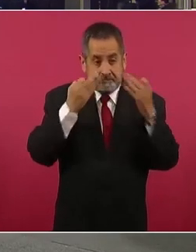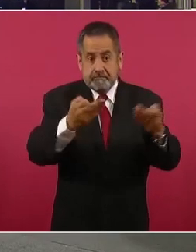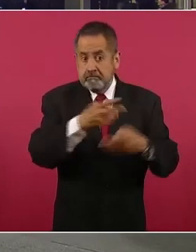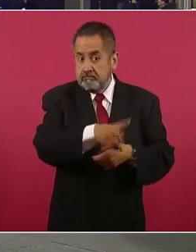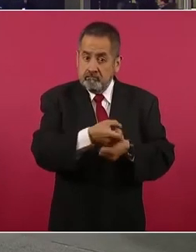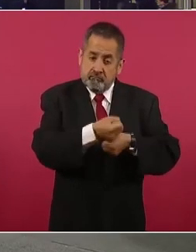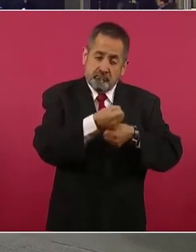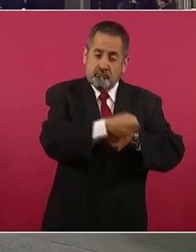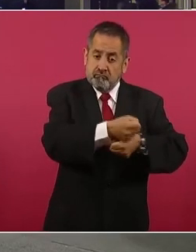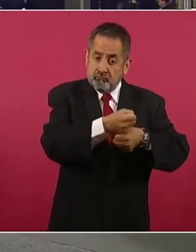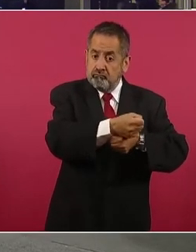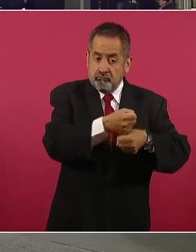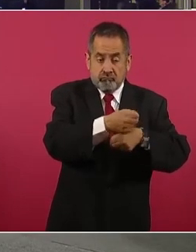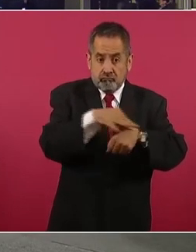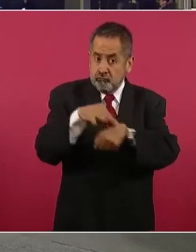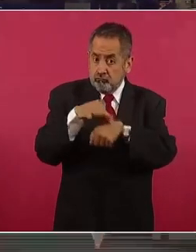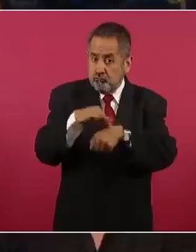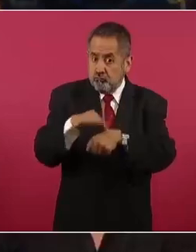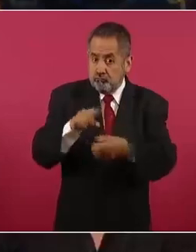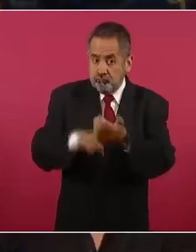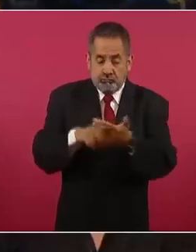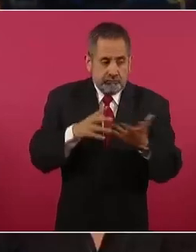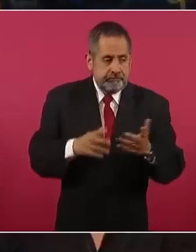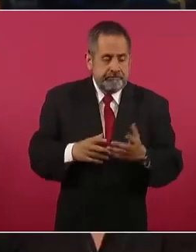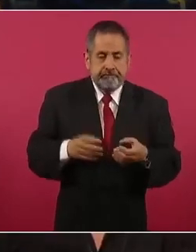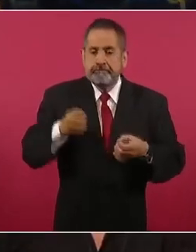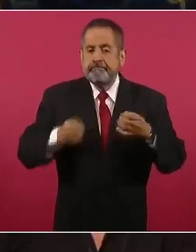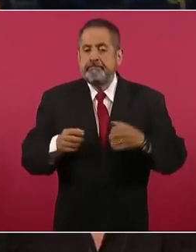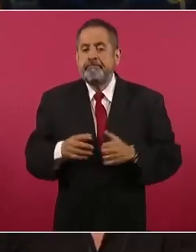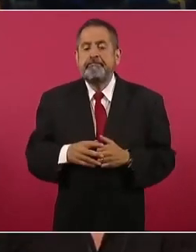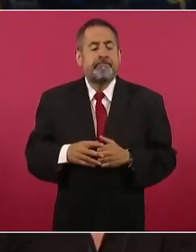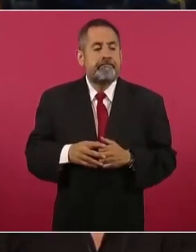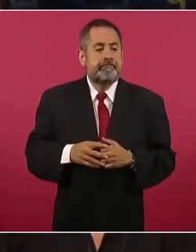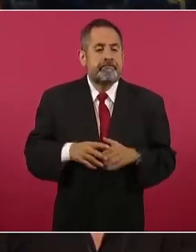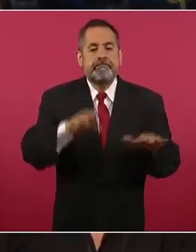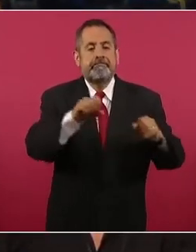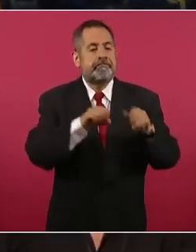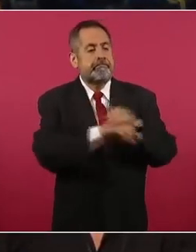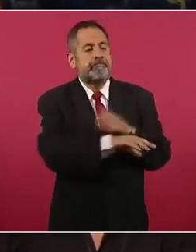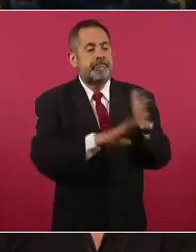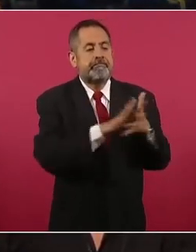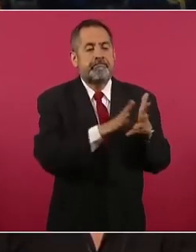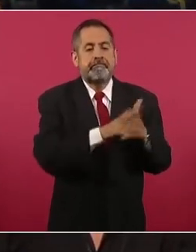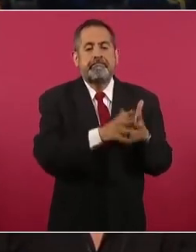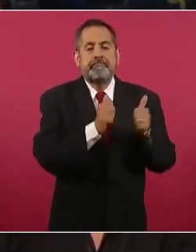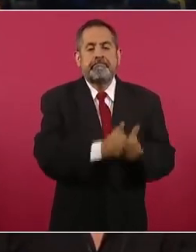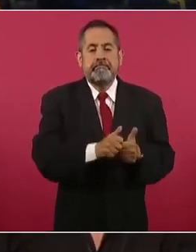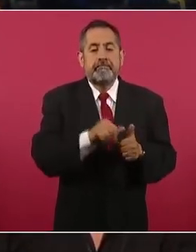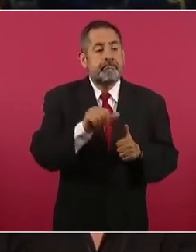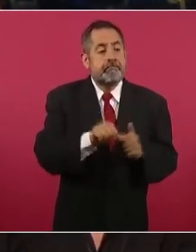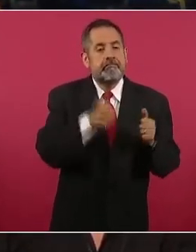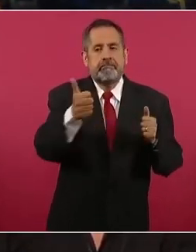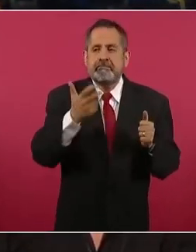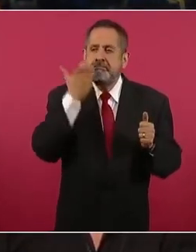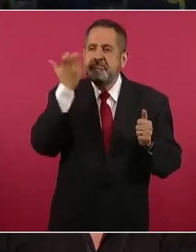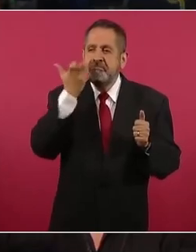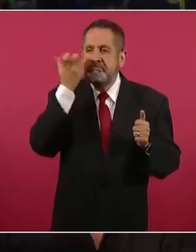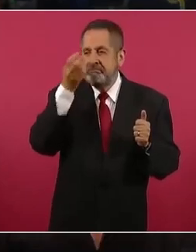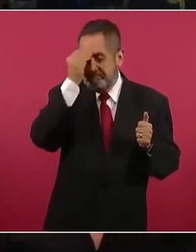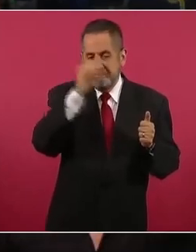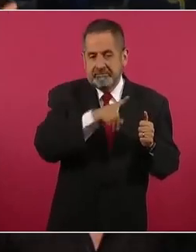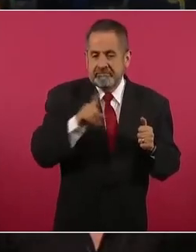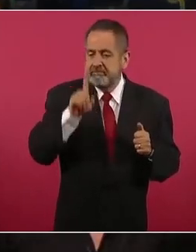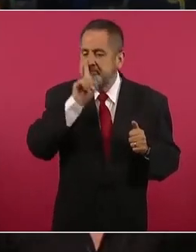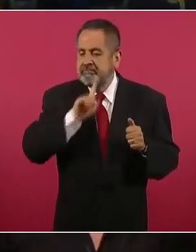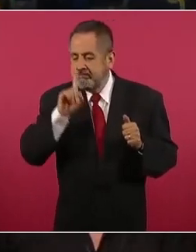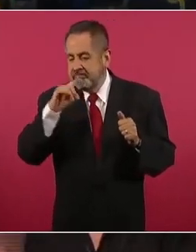siendo torturado, lo que hicieron fue hacerlo permanecer en prisión como fabricando más delitos, una